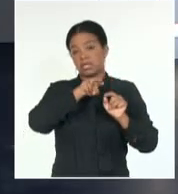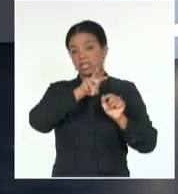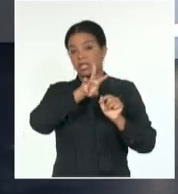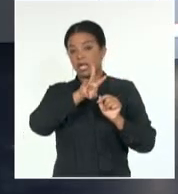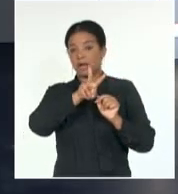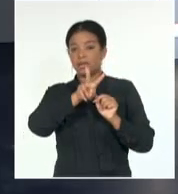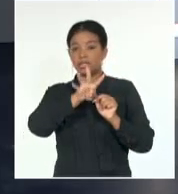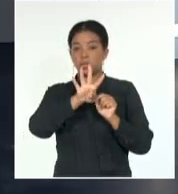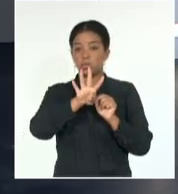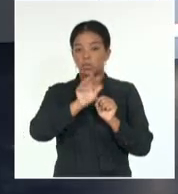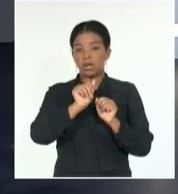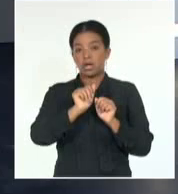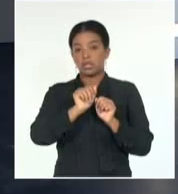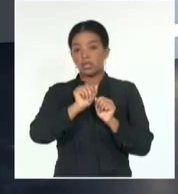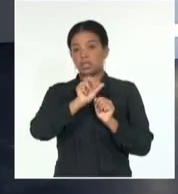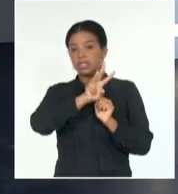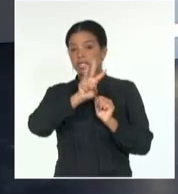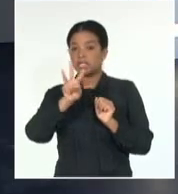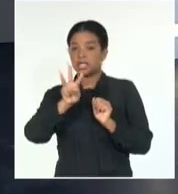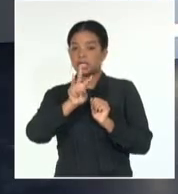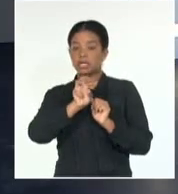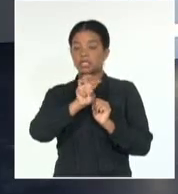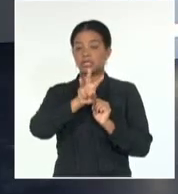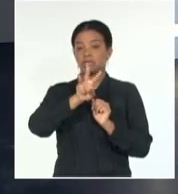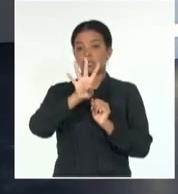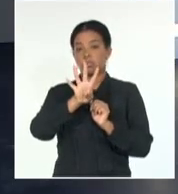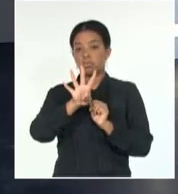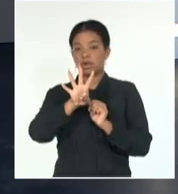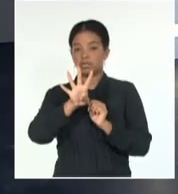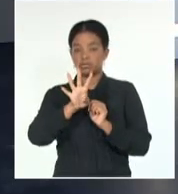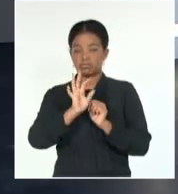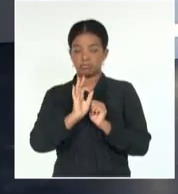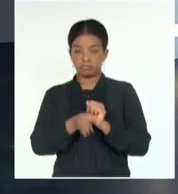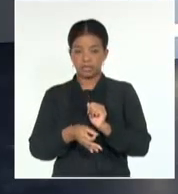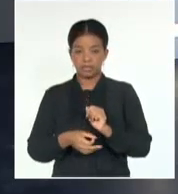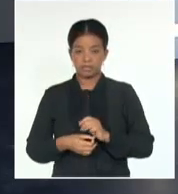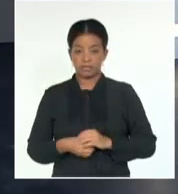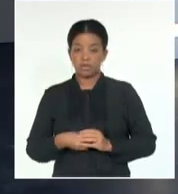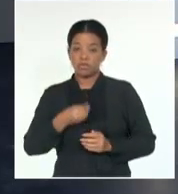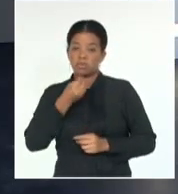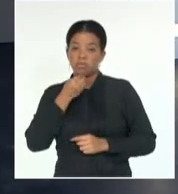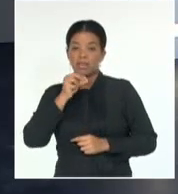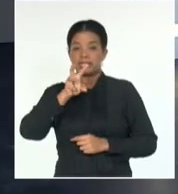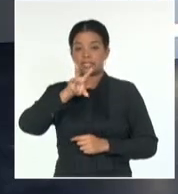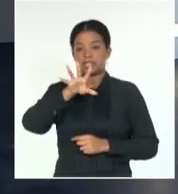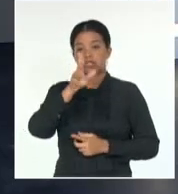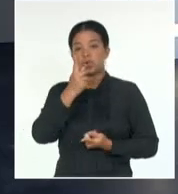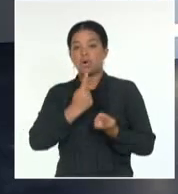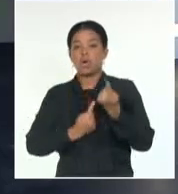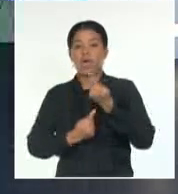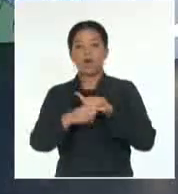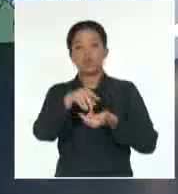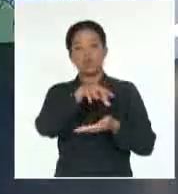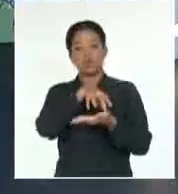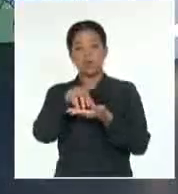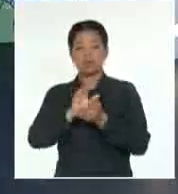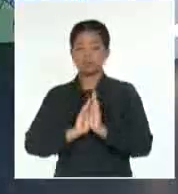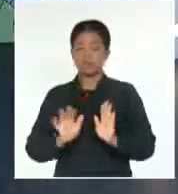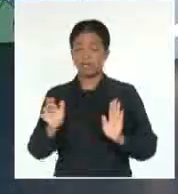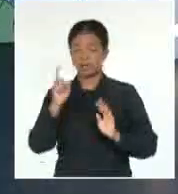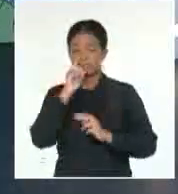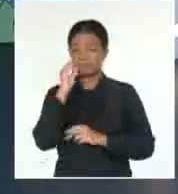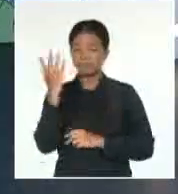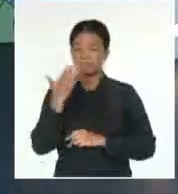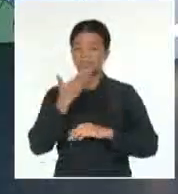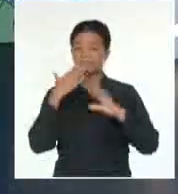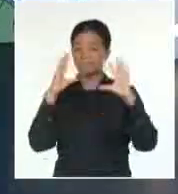mínimas y 33, 34 las máximas, pudieron llegar a 35 en algunos lugares. Así que este es el tiempo, les deseo que